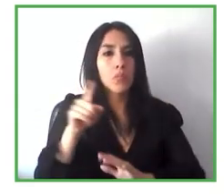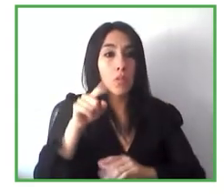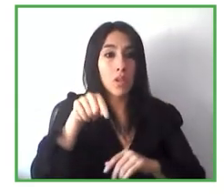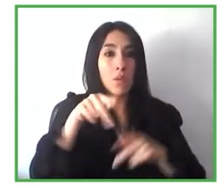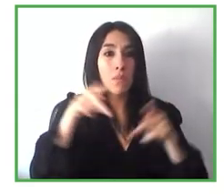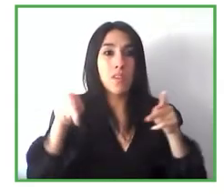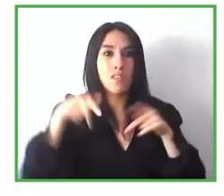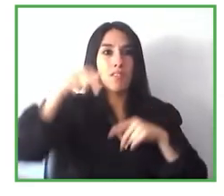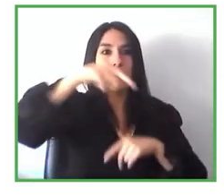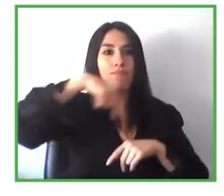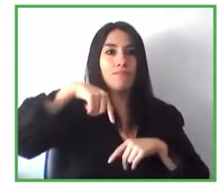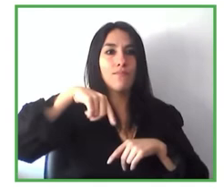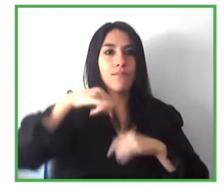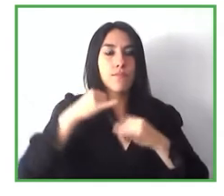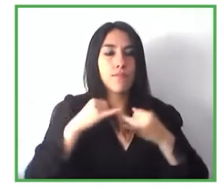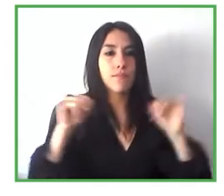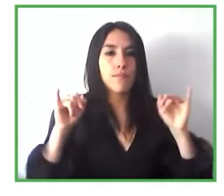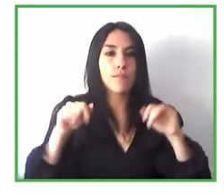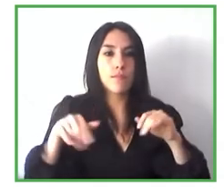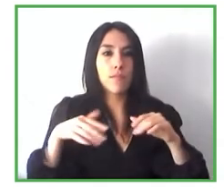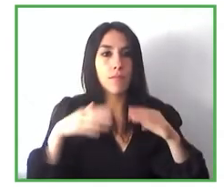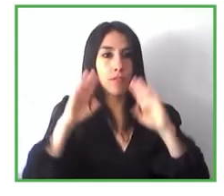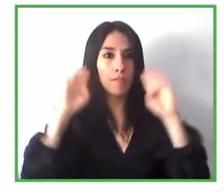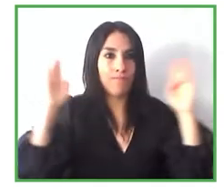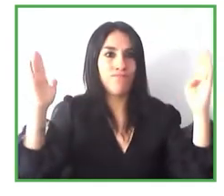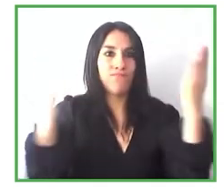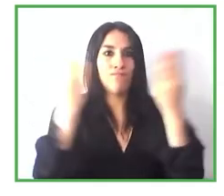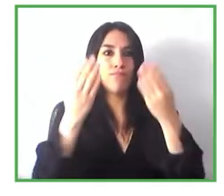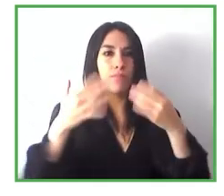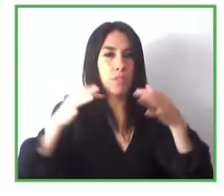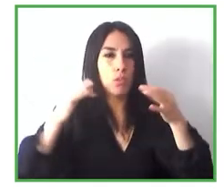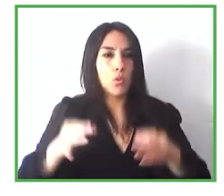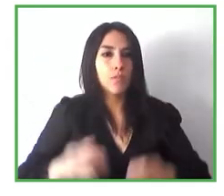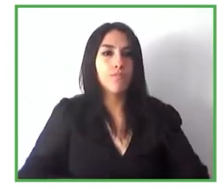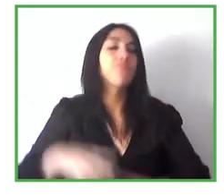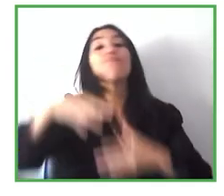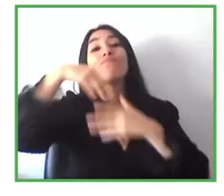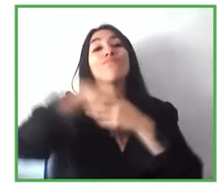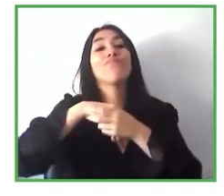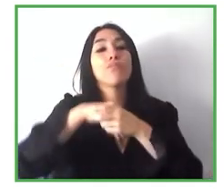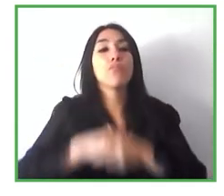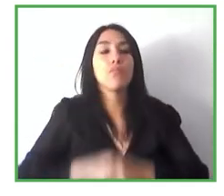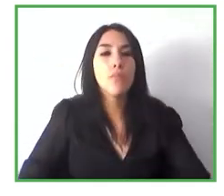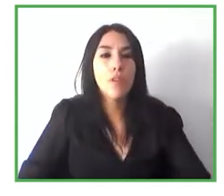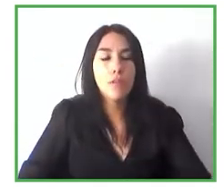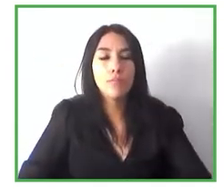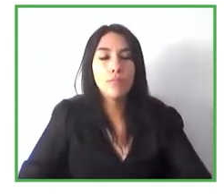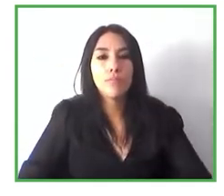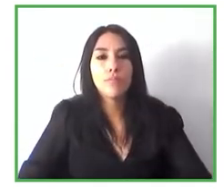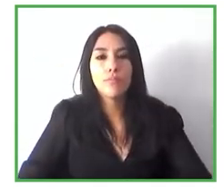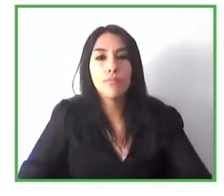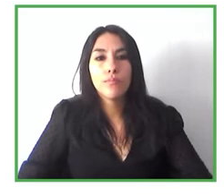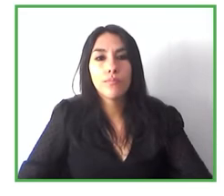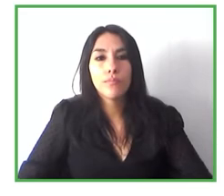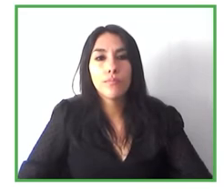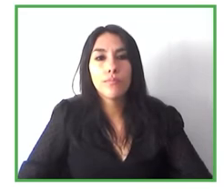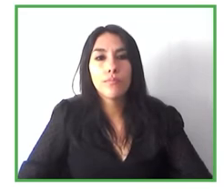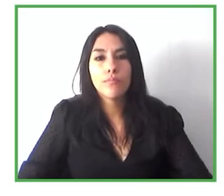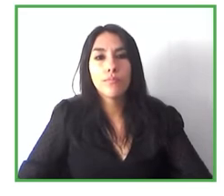cerrados donde la seguridad dentro de lo que cabe es más o menos